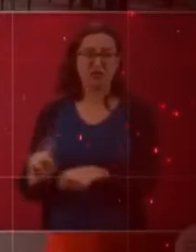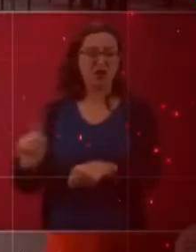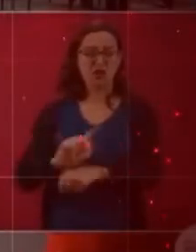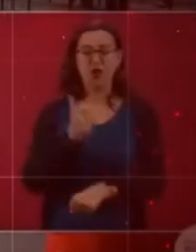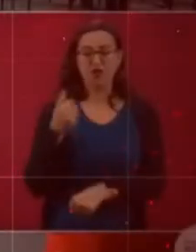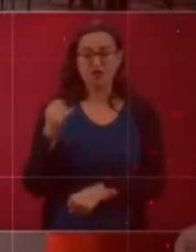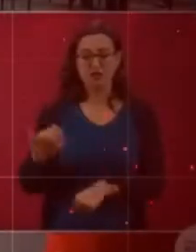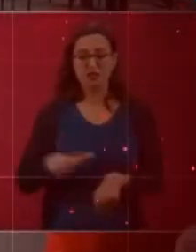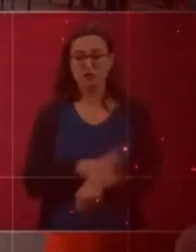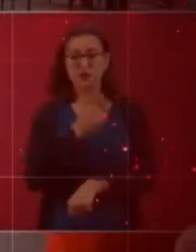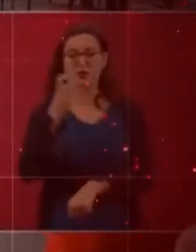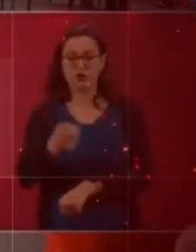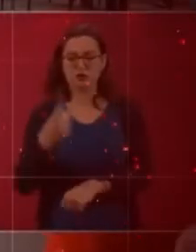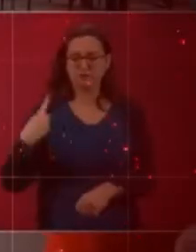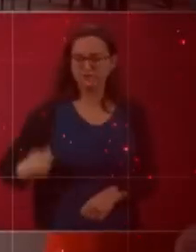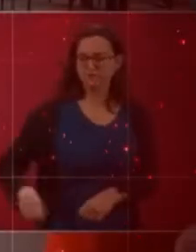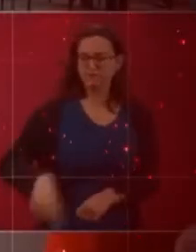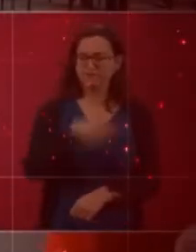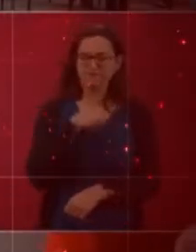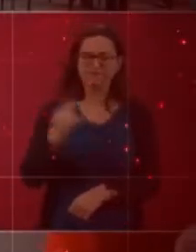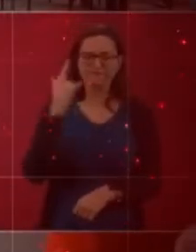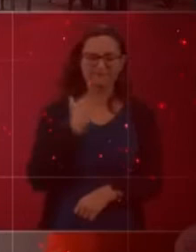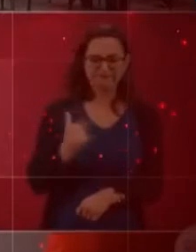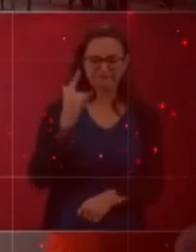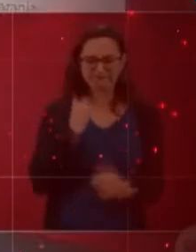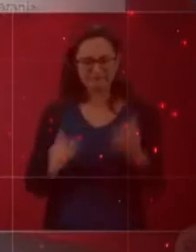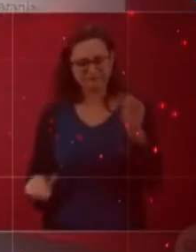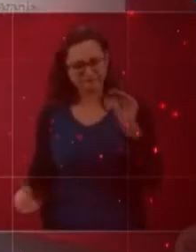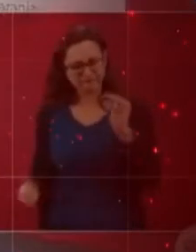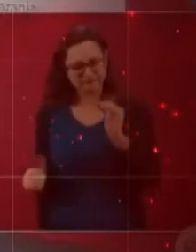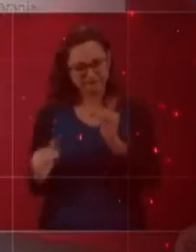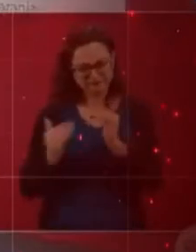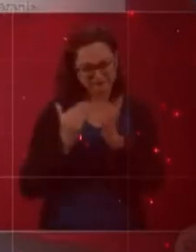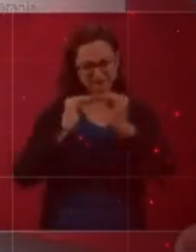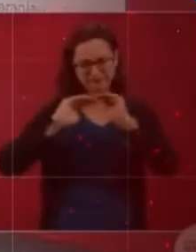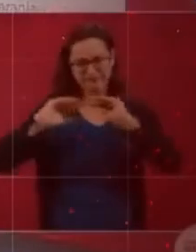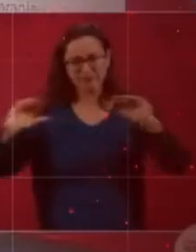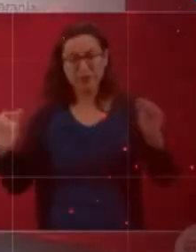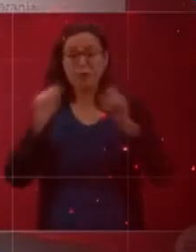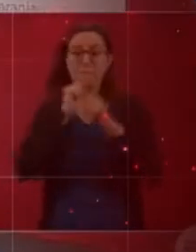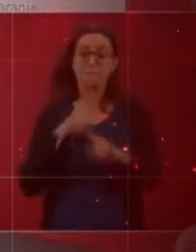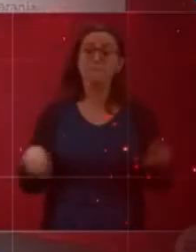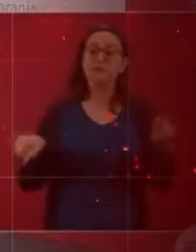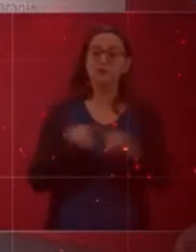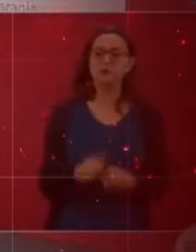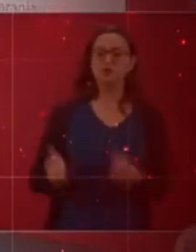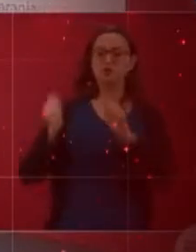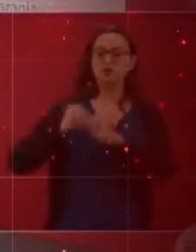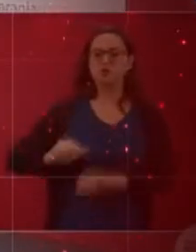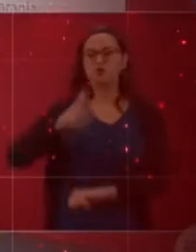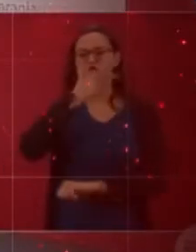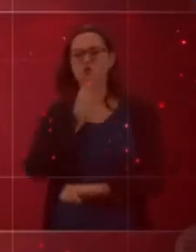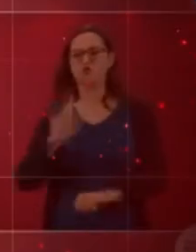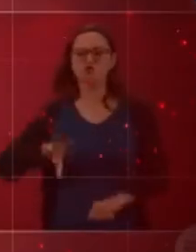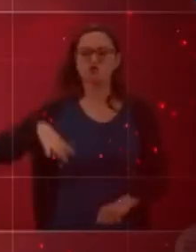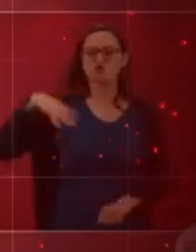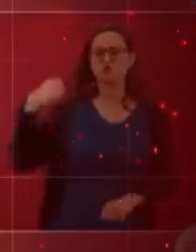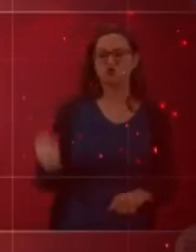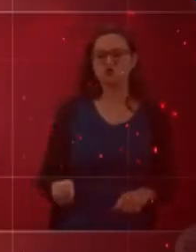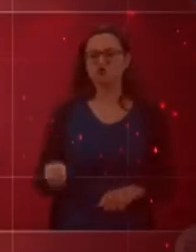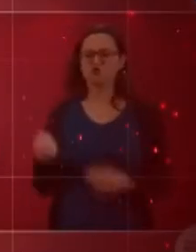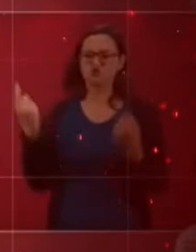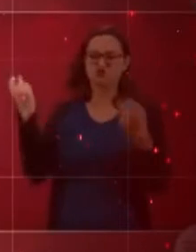trabajamos para cerrar las brechas de desigualdad e impedir que la cultura del abuso del poder siga vigente en nuestras dinámicas